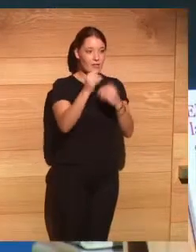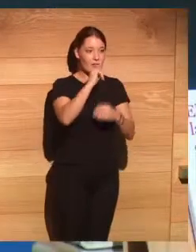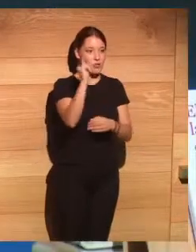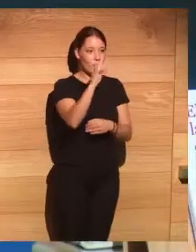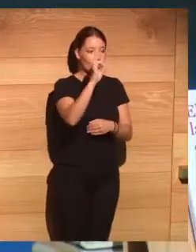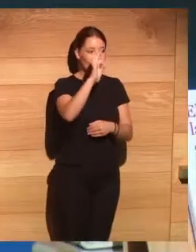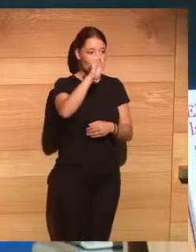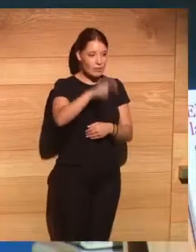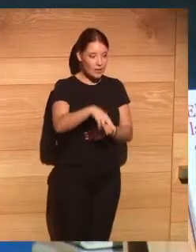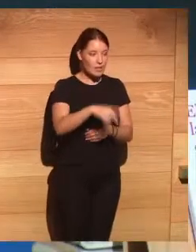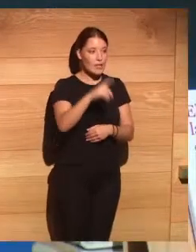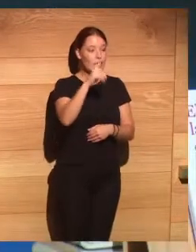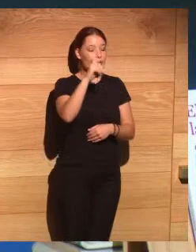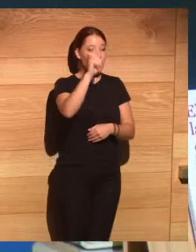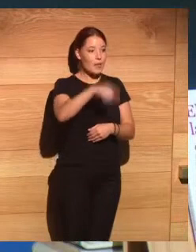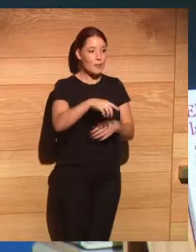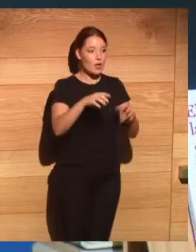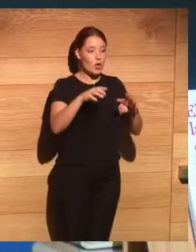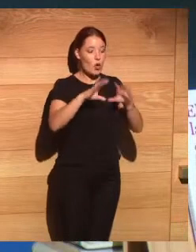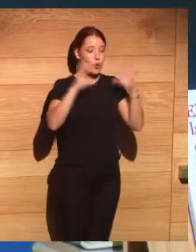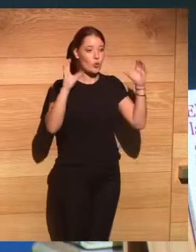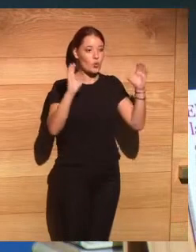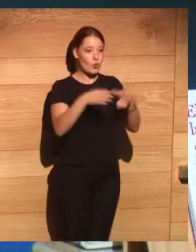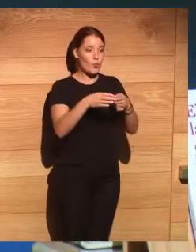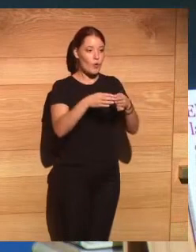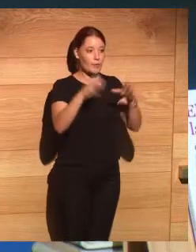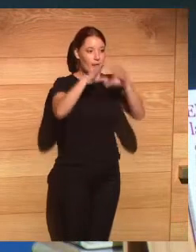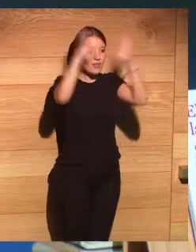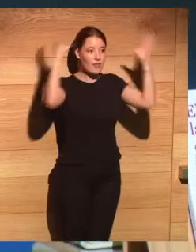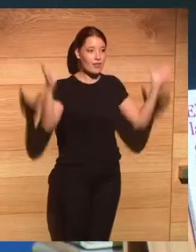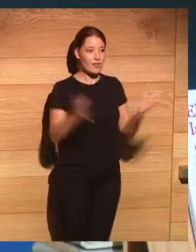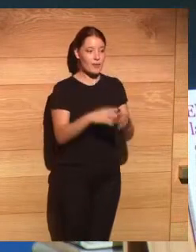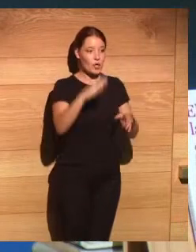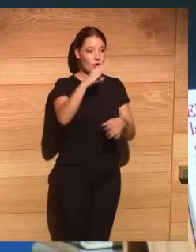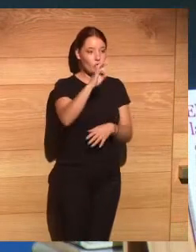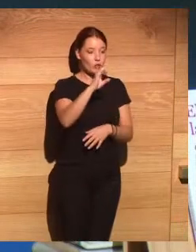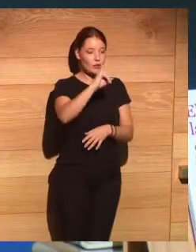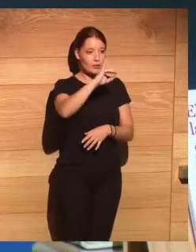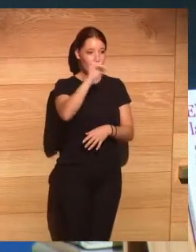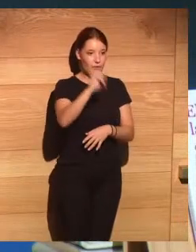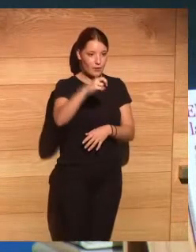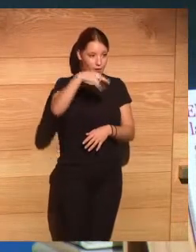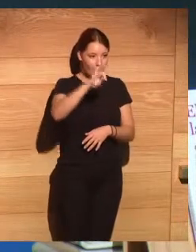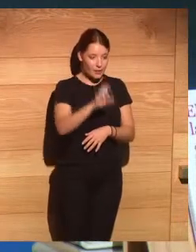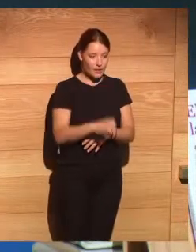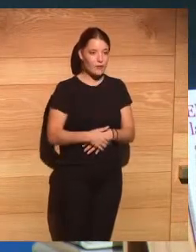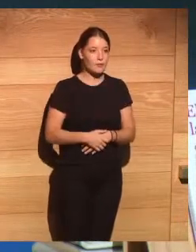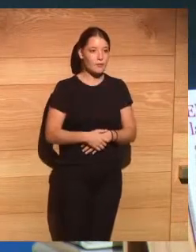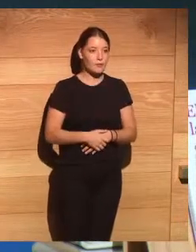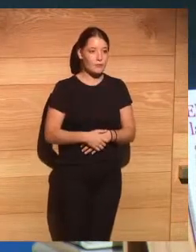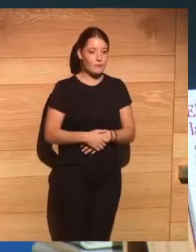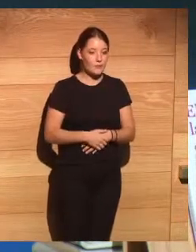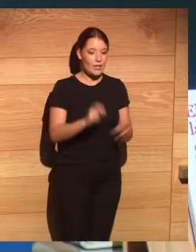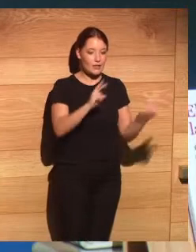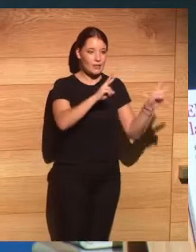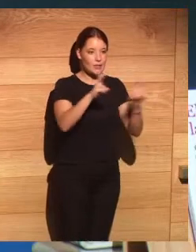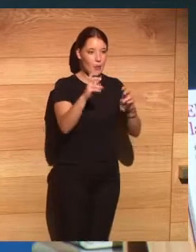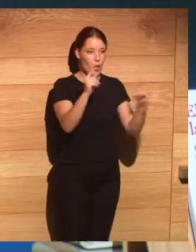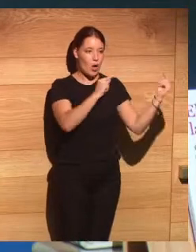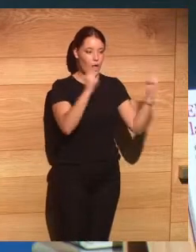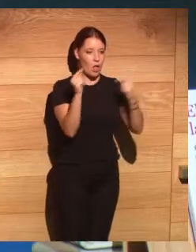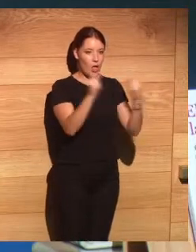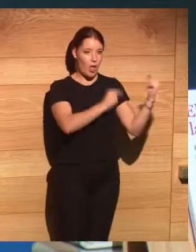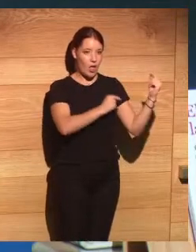cibercotizante que tengo el orgullo de estar con ellos es totalmente ilusionante creo que es un ámbito de discusión donde nos estamos a crear